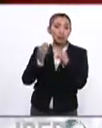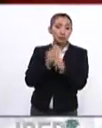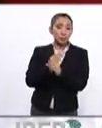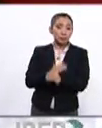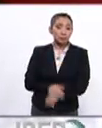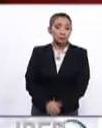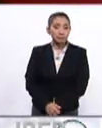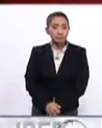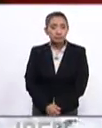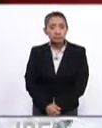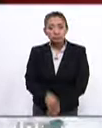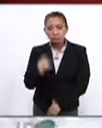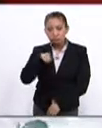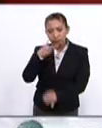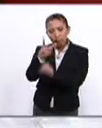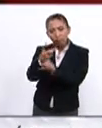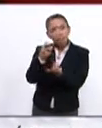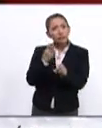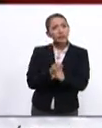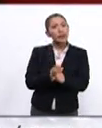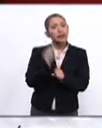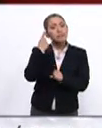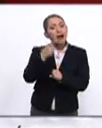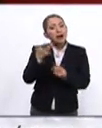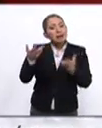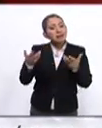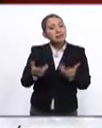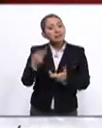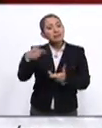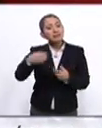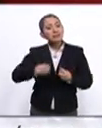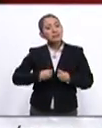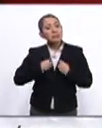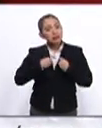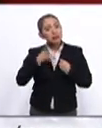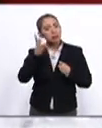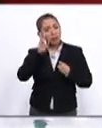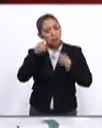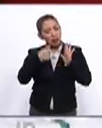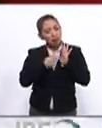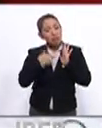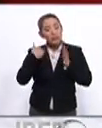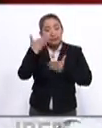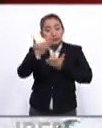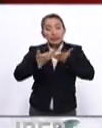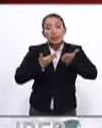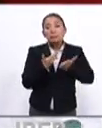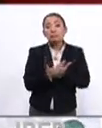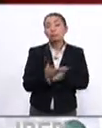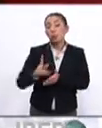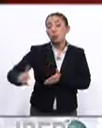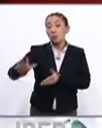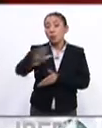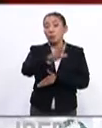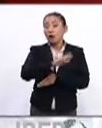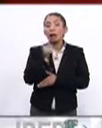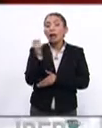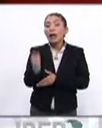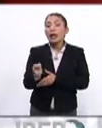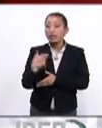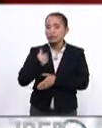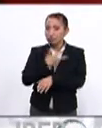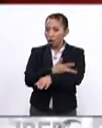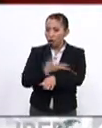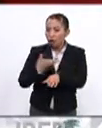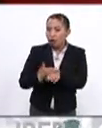mundo. Una invitación a llevar una vida que demuestre que el servicio público es sinónimo